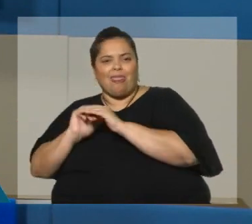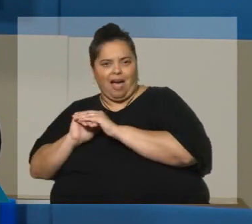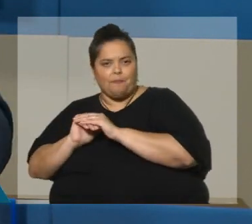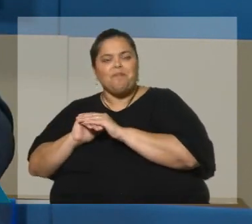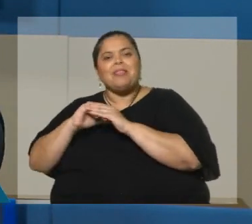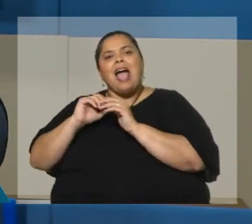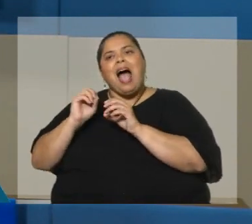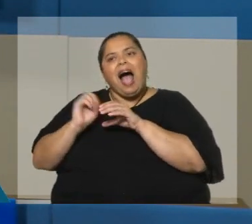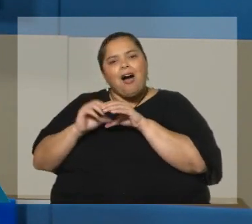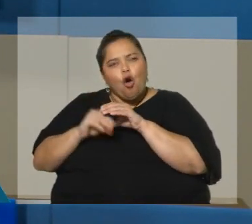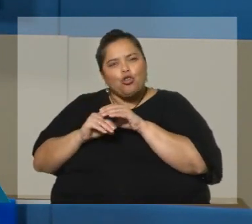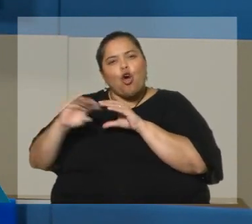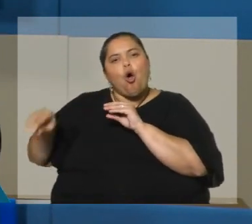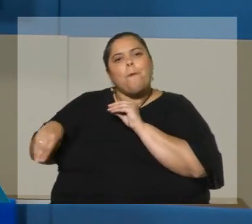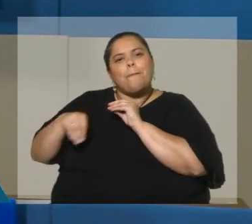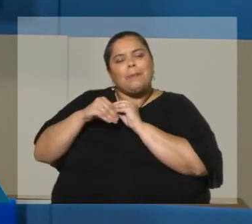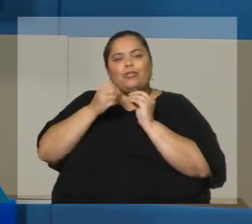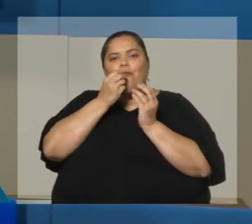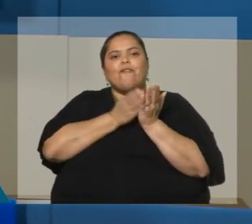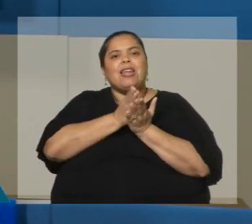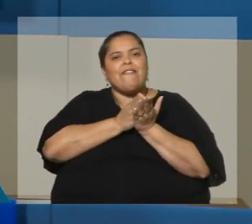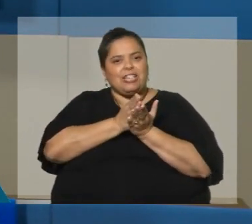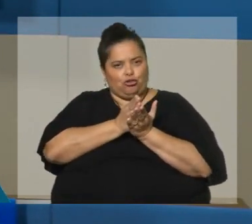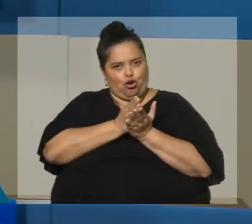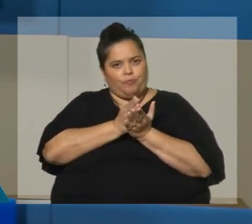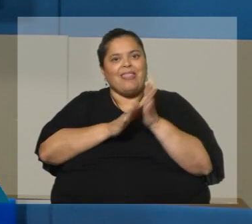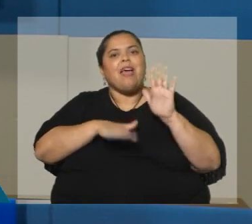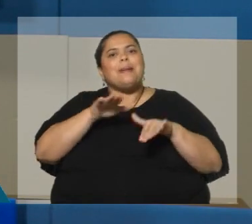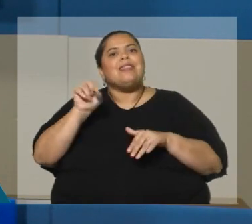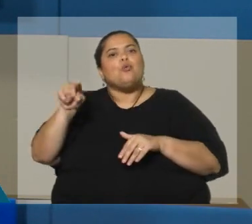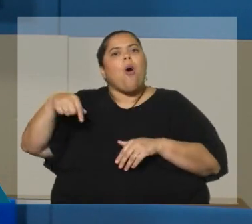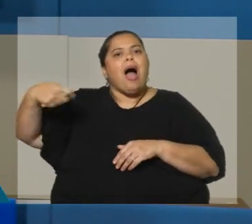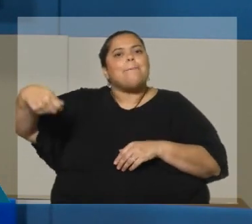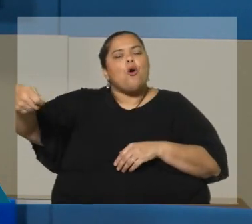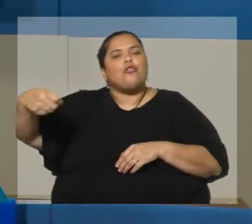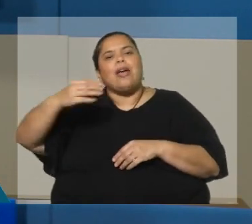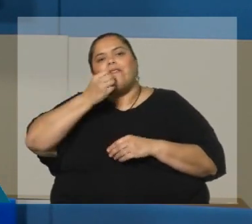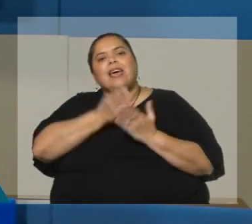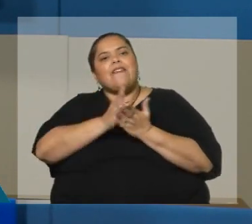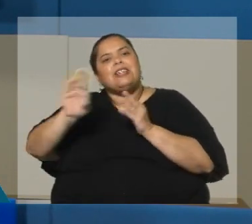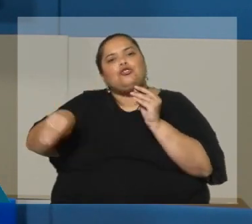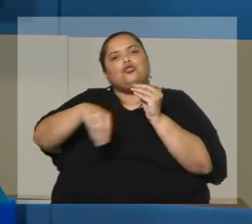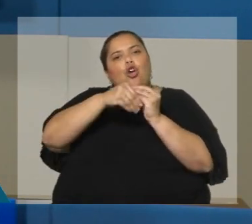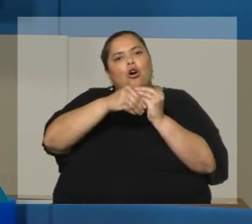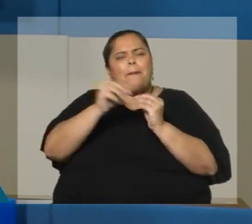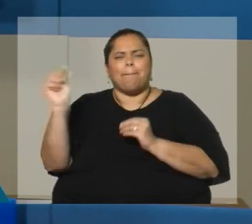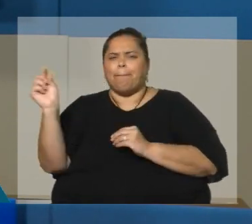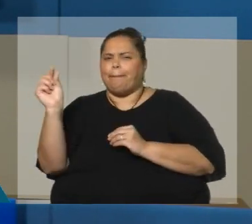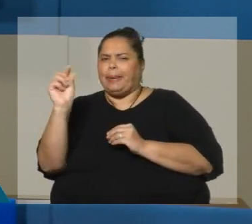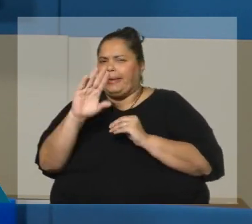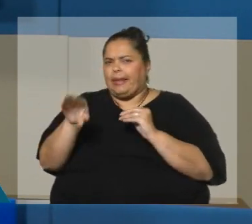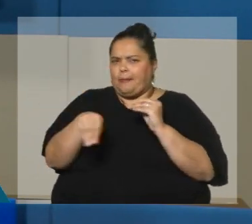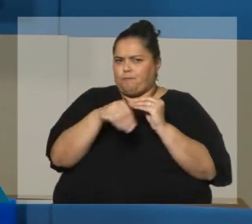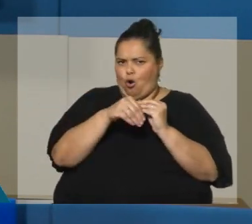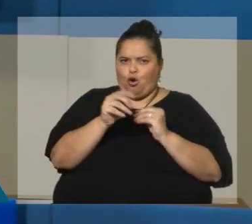vas a recibir es un beneficio adicional en función de lo que fue el aporte de ese periodo. Ese segundo aporte. Ese segundo aporte. Va a ser un aporte mínimo porque